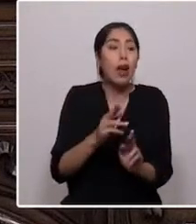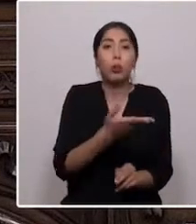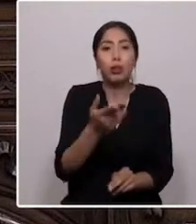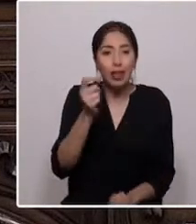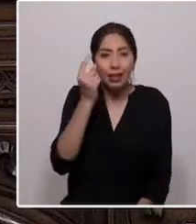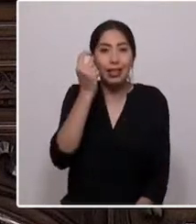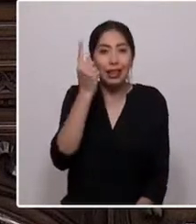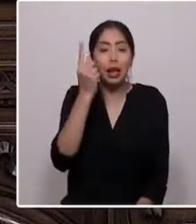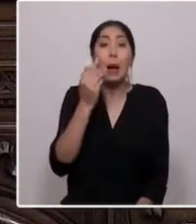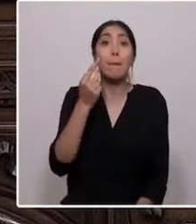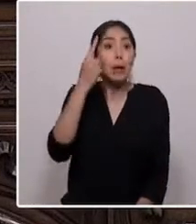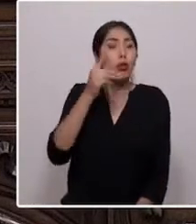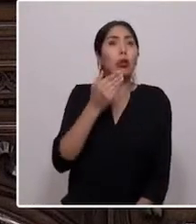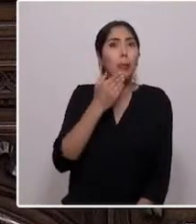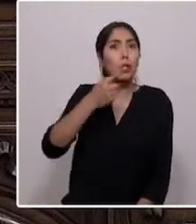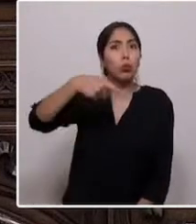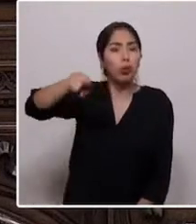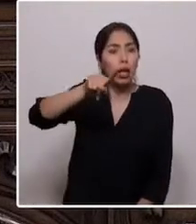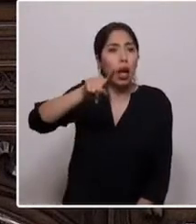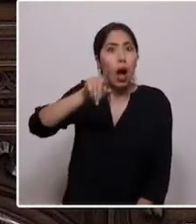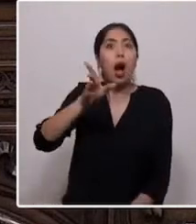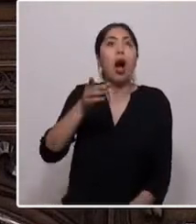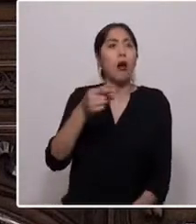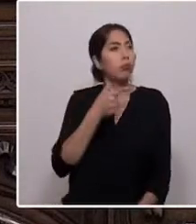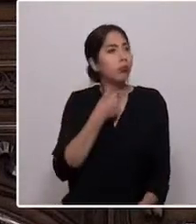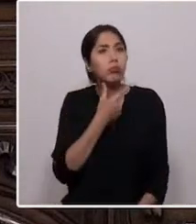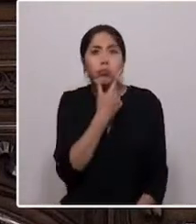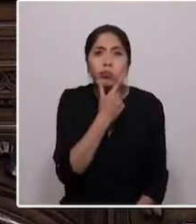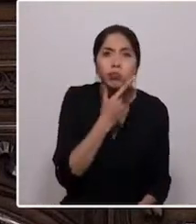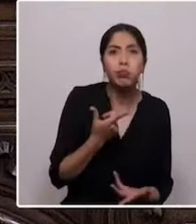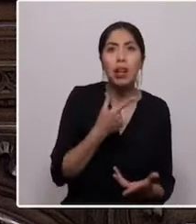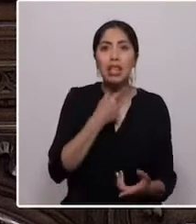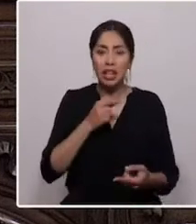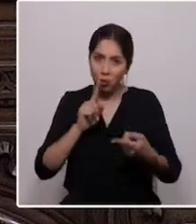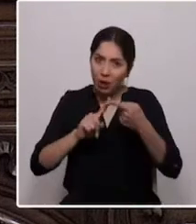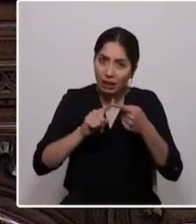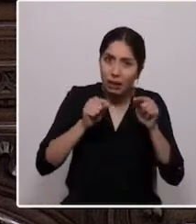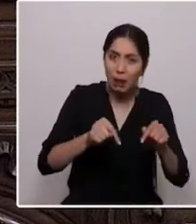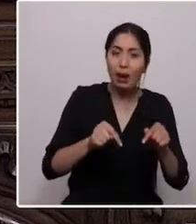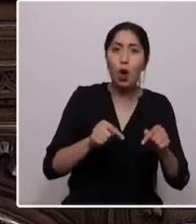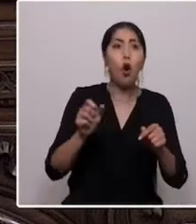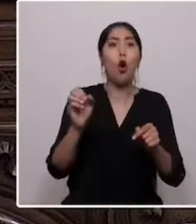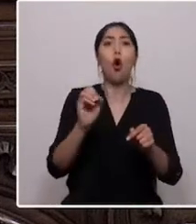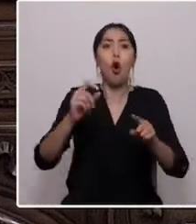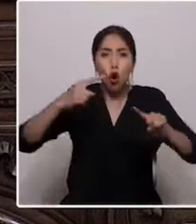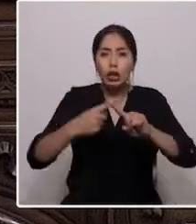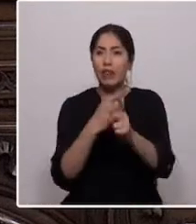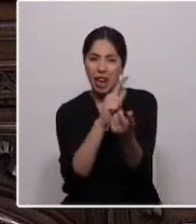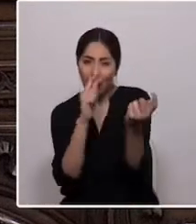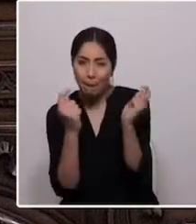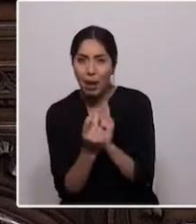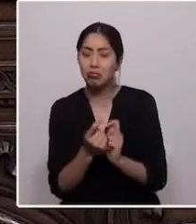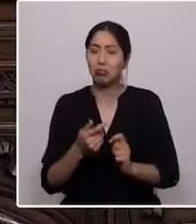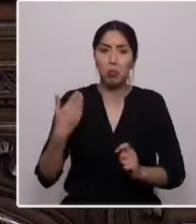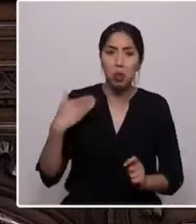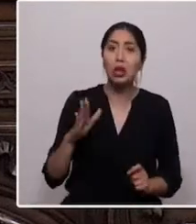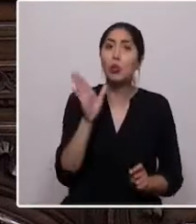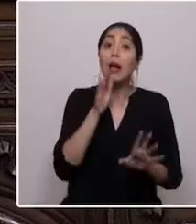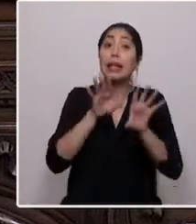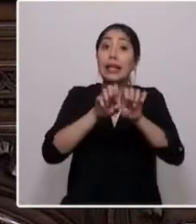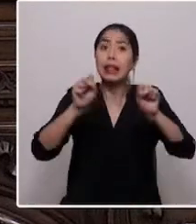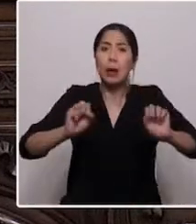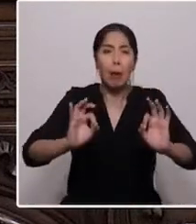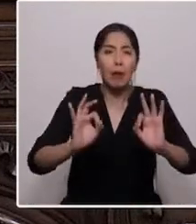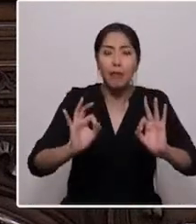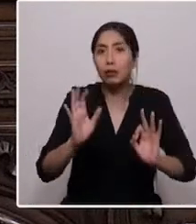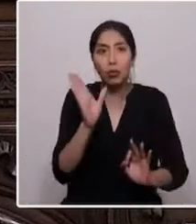sean críticos, se involucren en el proceso y lo vuelvan a cambiar todos si es necesario, pues no existe el sistema perfecto y